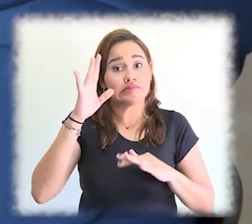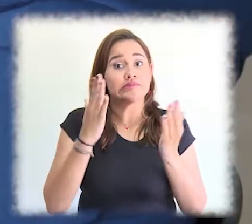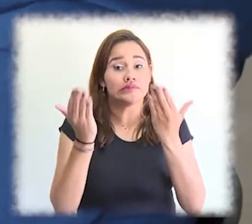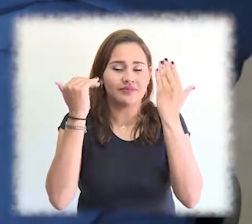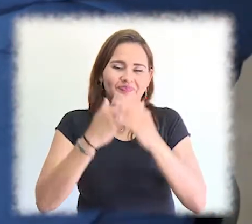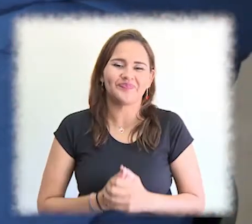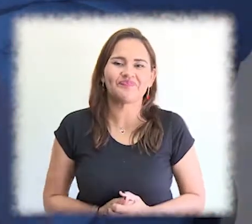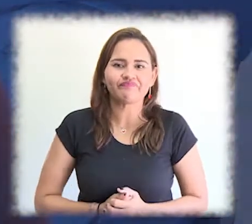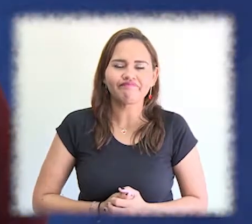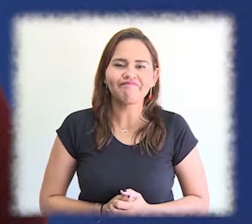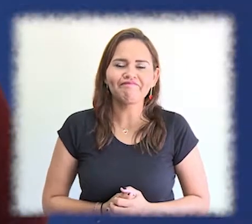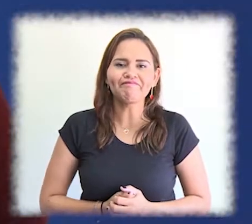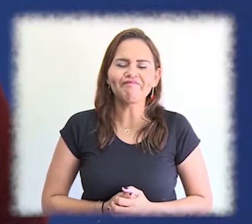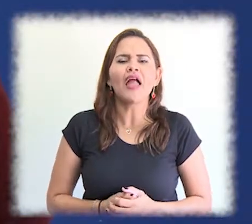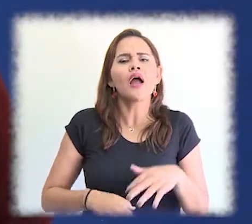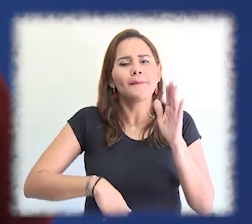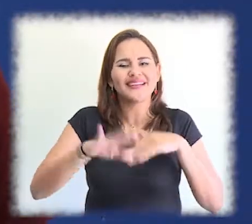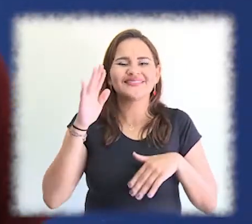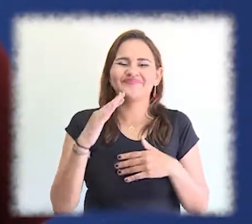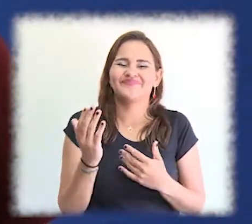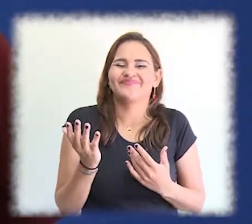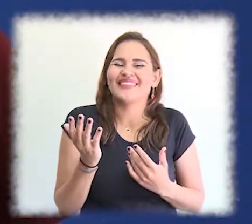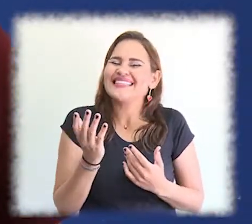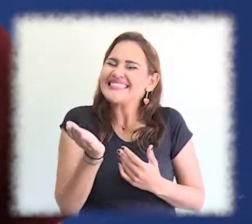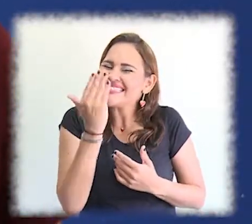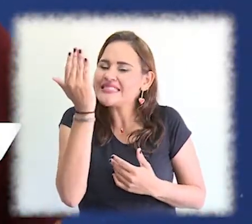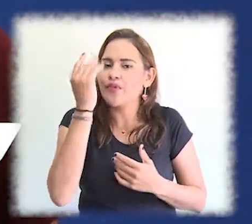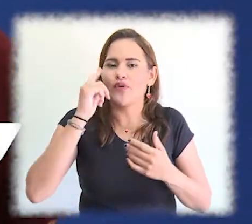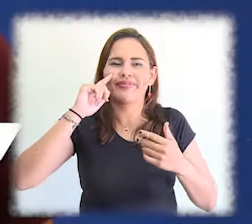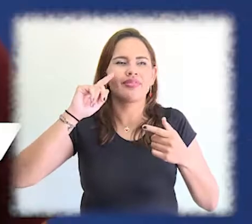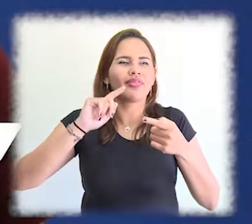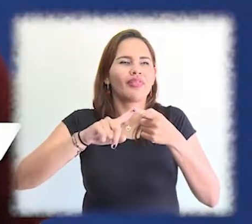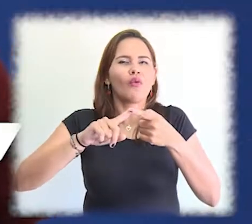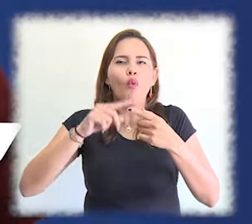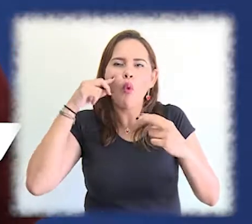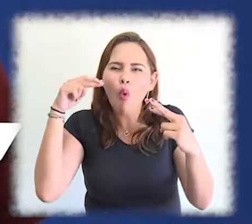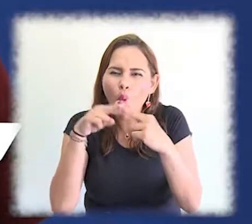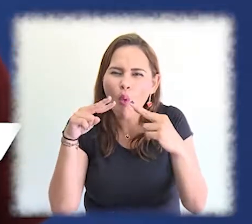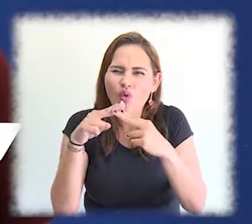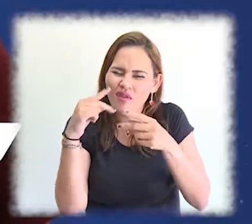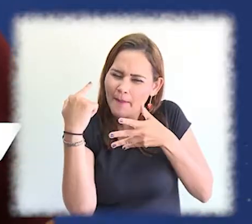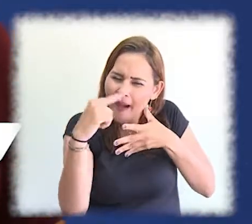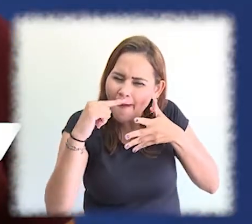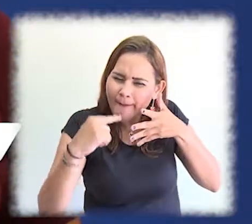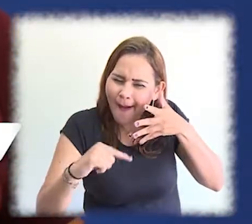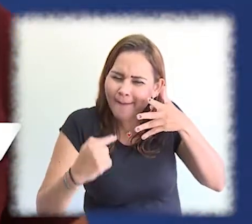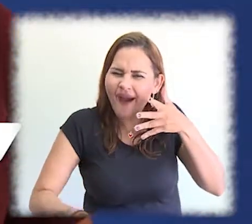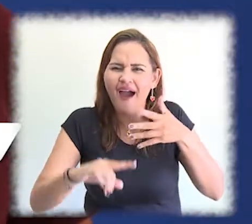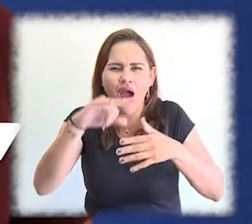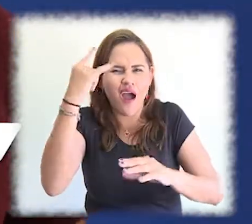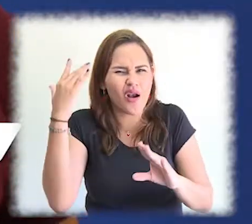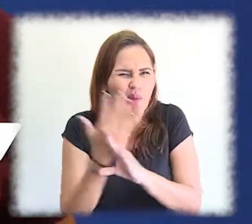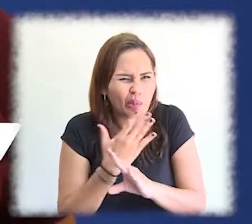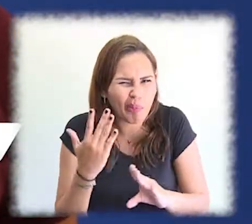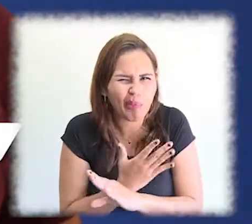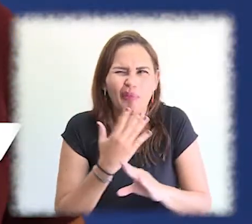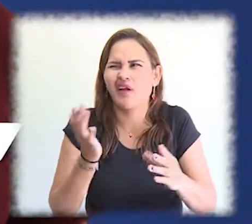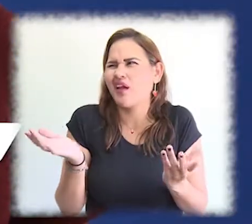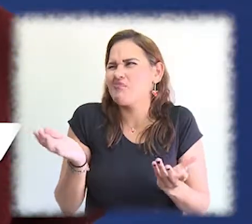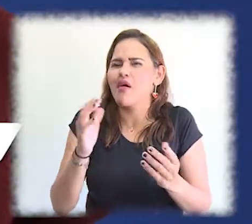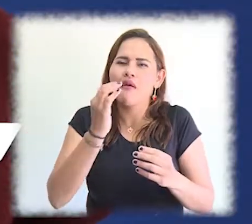información geográfica. Nos da unos tips de cómo poder analizar esas variables y cómo poder